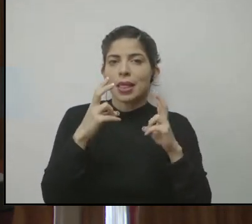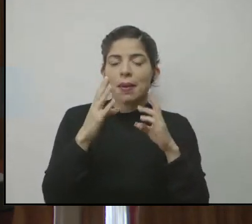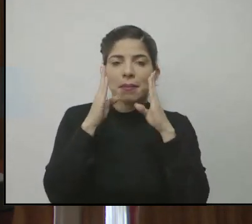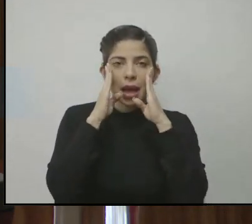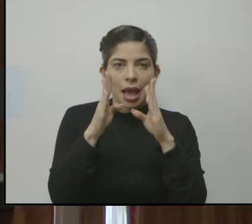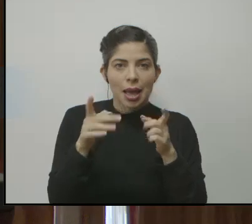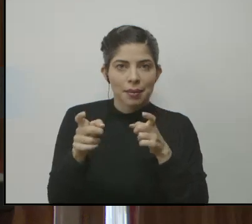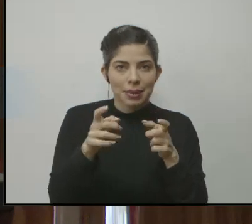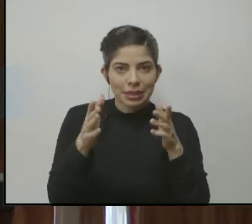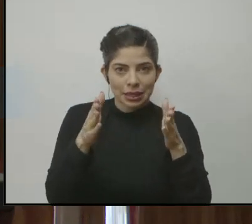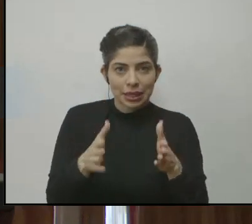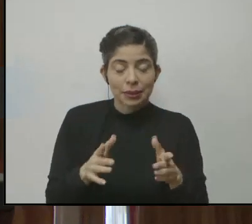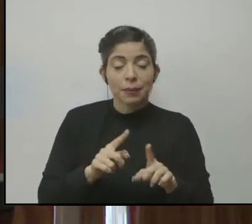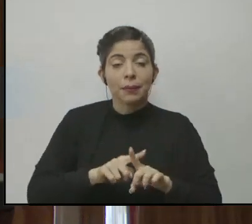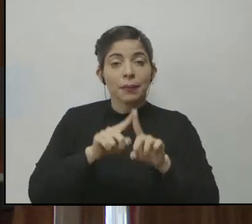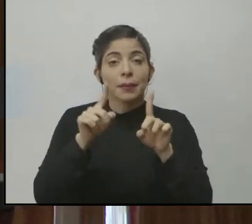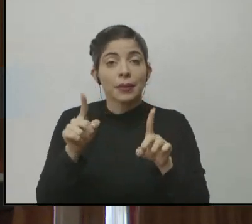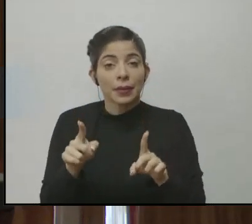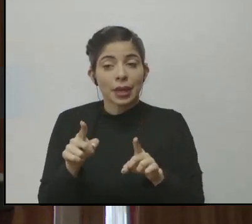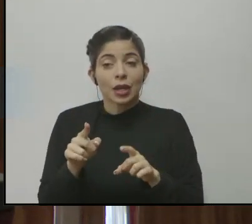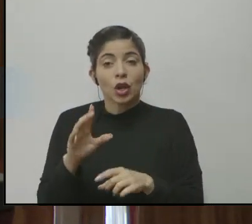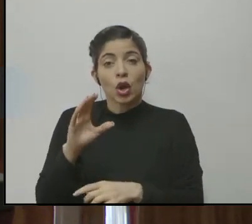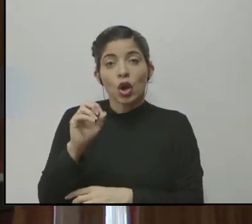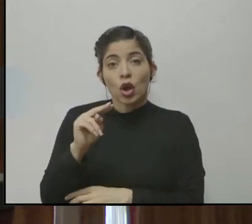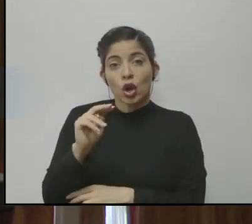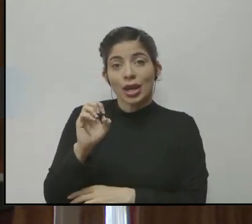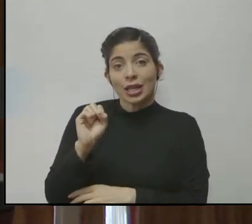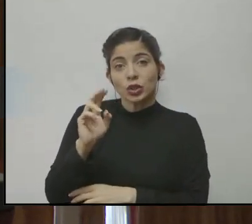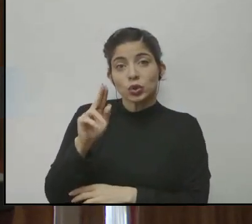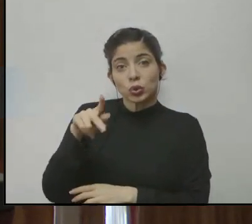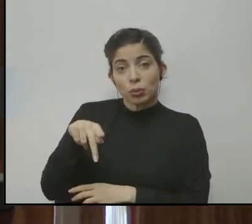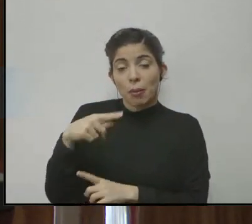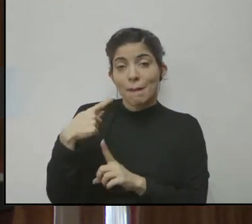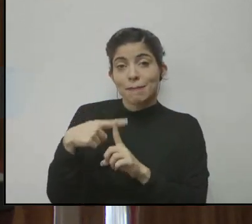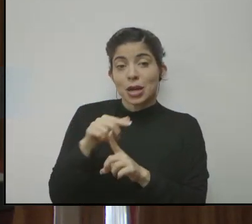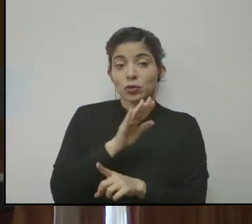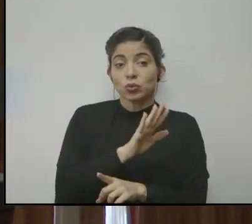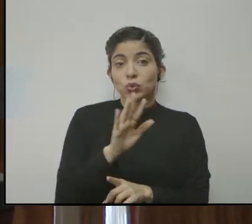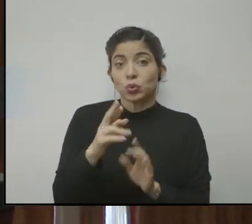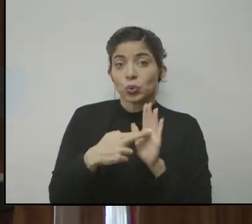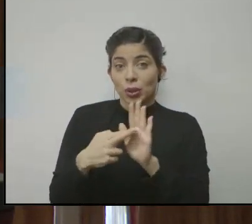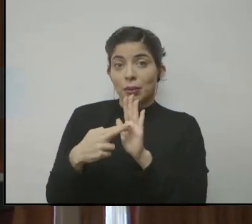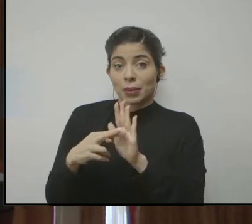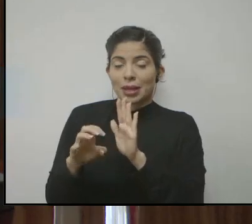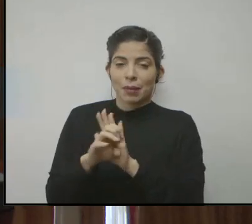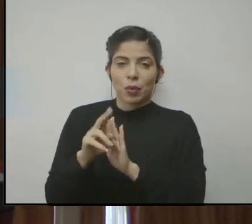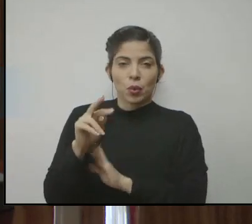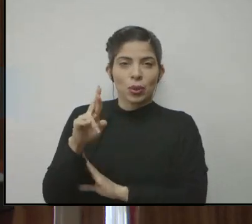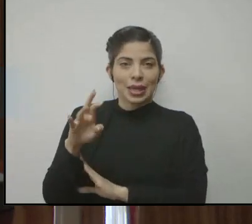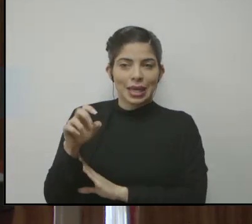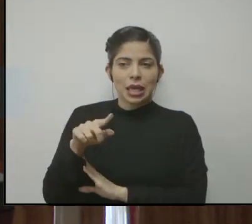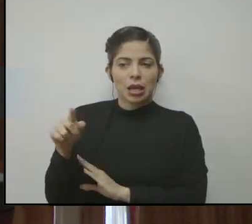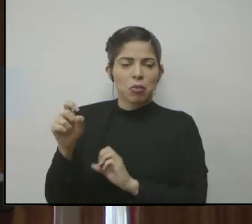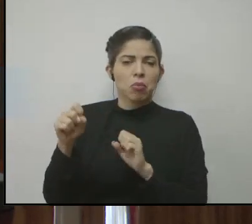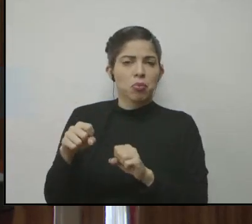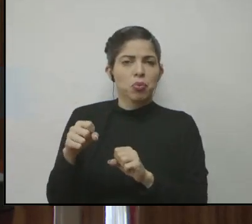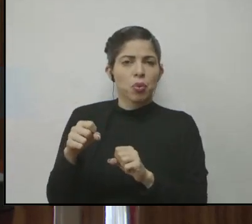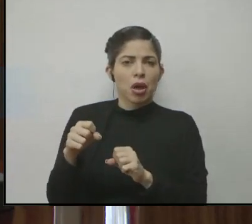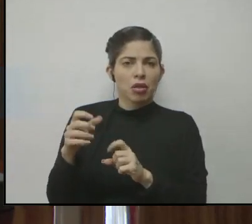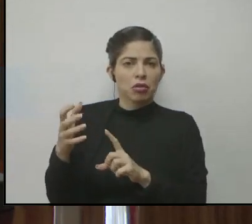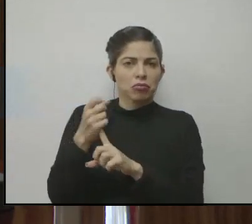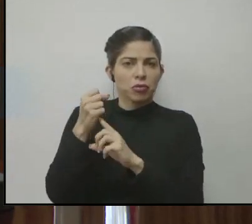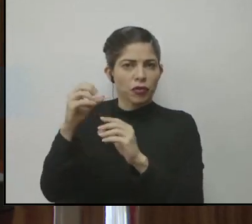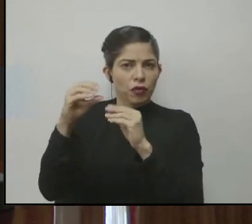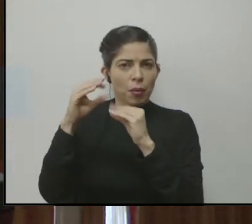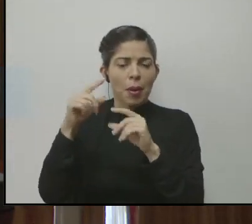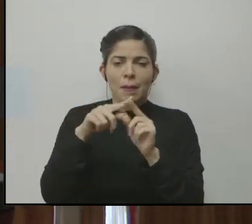administrativa, pero a través del CONESUB y a través de las dos mismas representadas como UNIRE pueden tener ahí la información, pero siguen